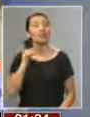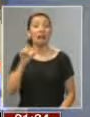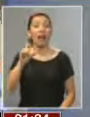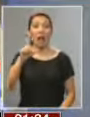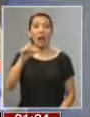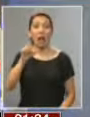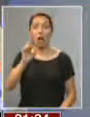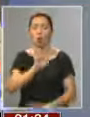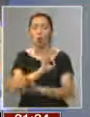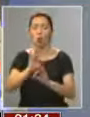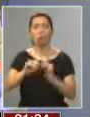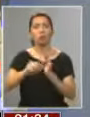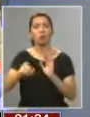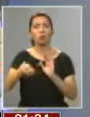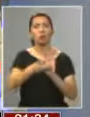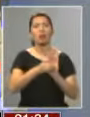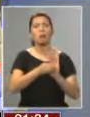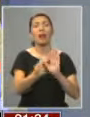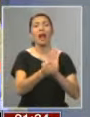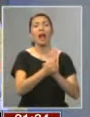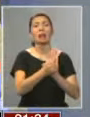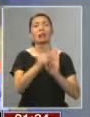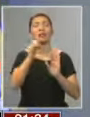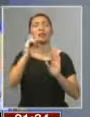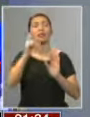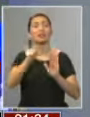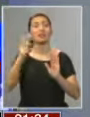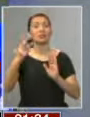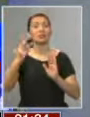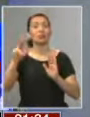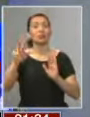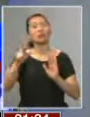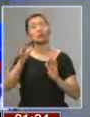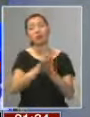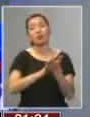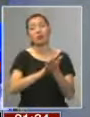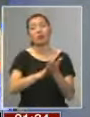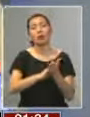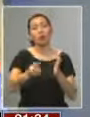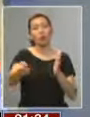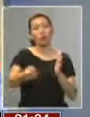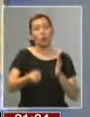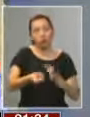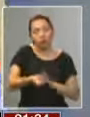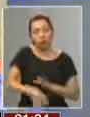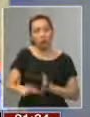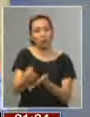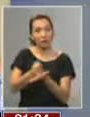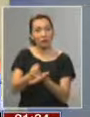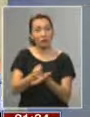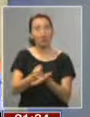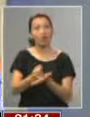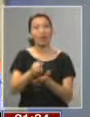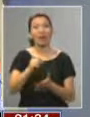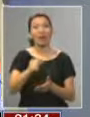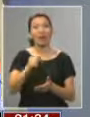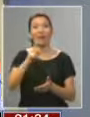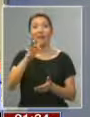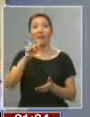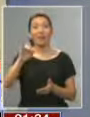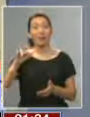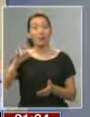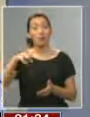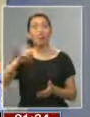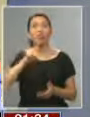nunca objetaron el artículo 181 del Código Sanitario que tenía, por ejemplo, el aborto terapéutico. Y ni Eduardo Frei Montalva, como